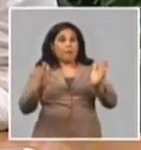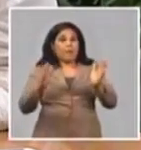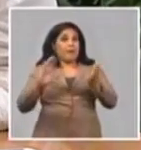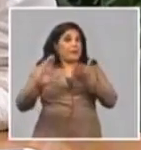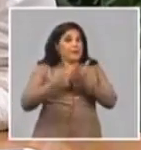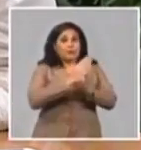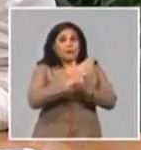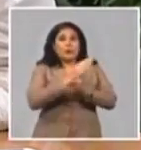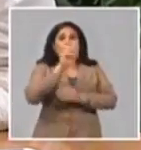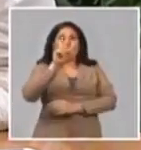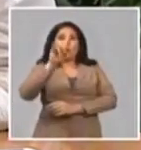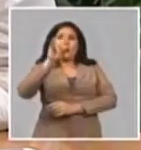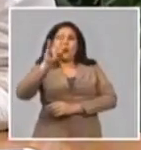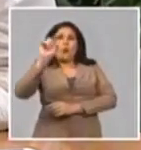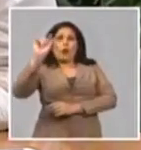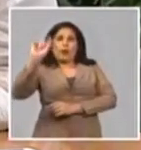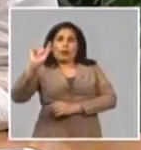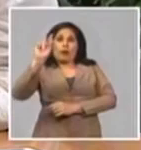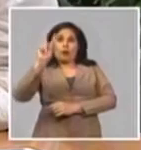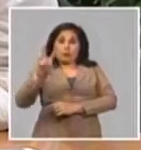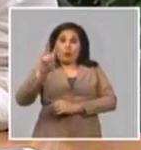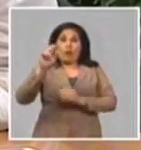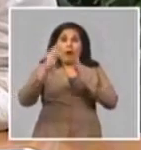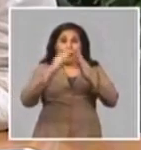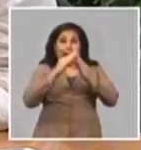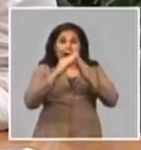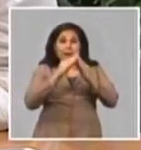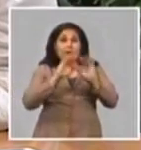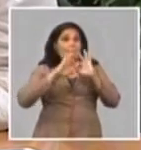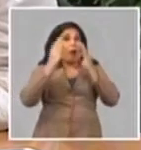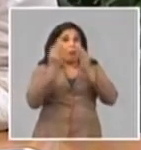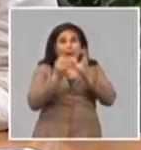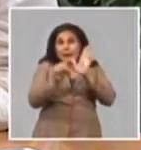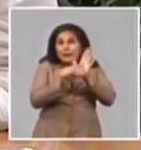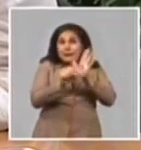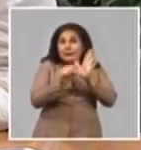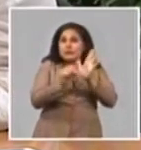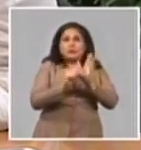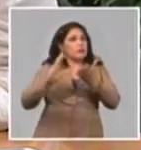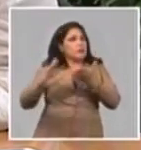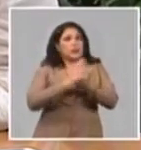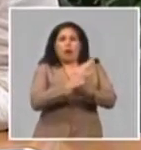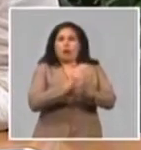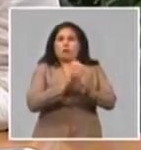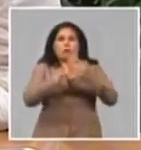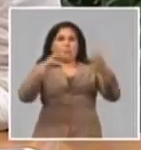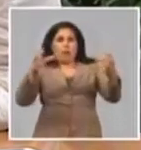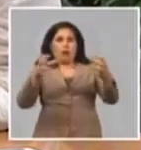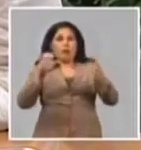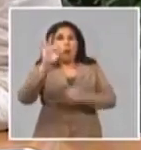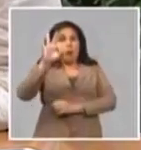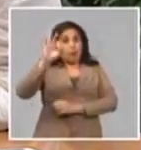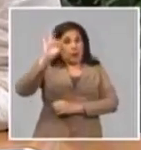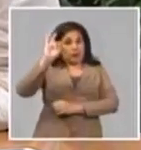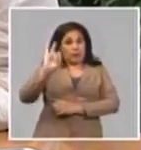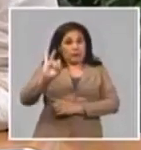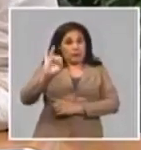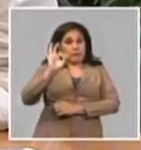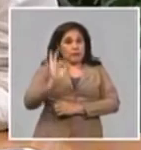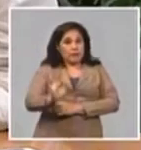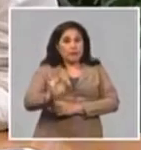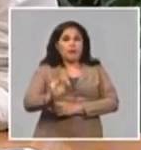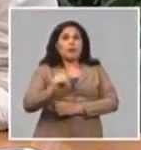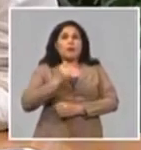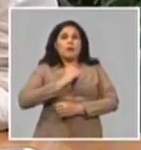erradicaron 92 cuarterías. En estas 92 cuarterías que se erradicaron, 87 fueron